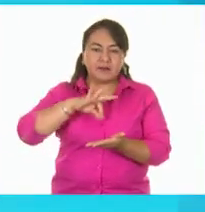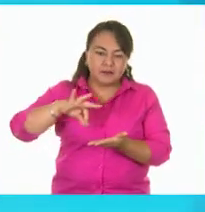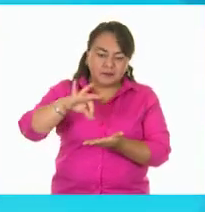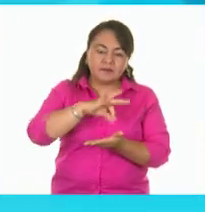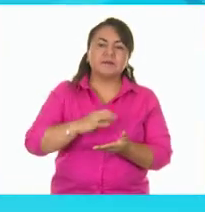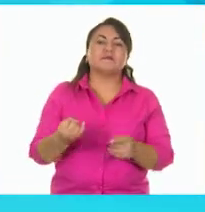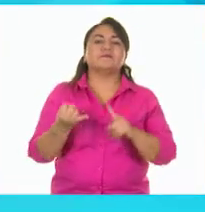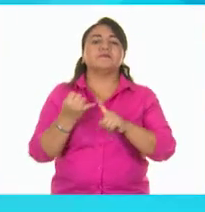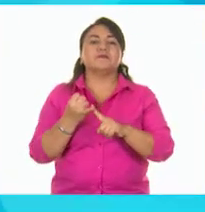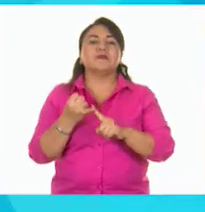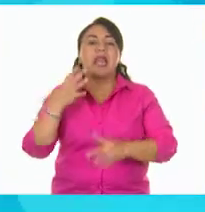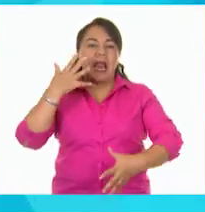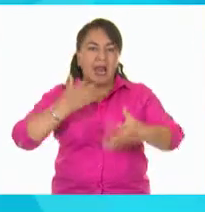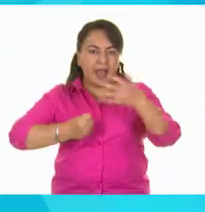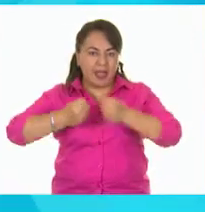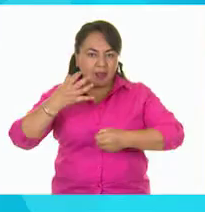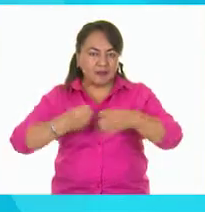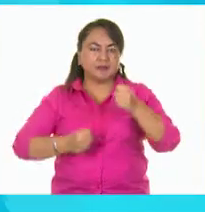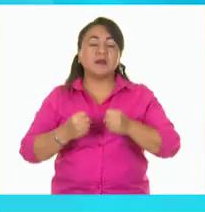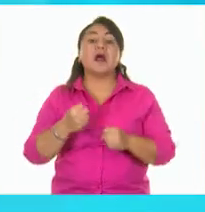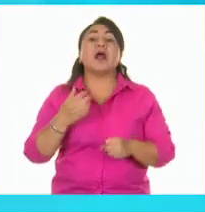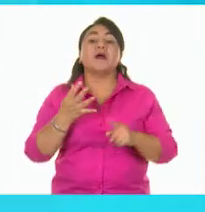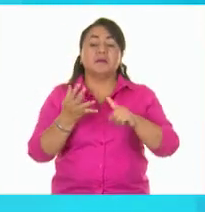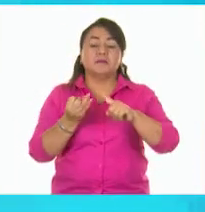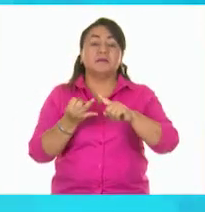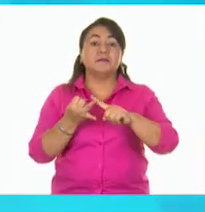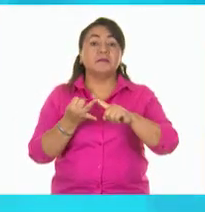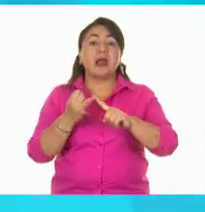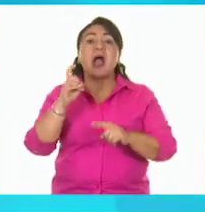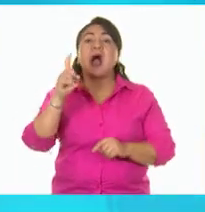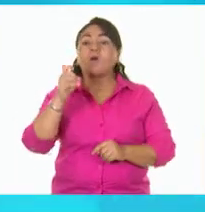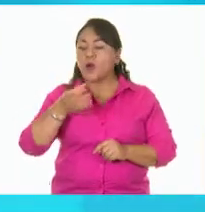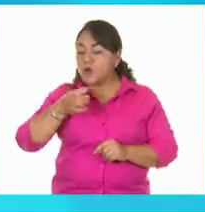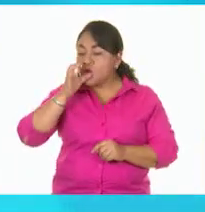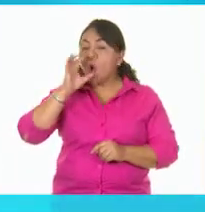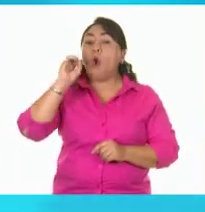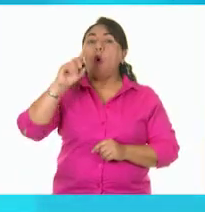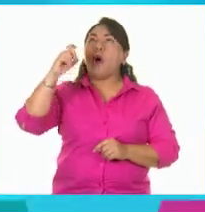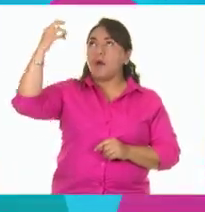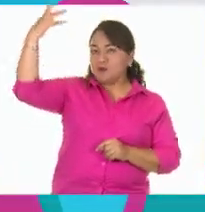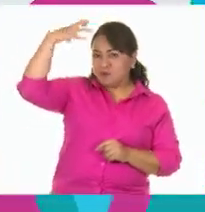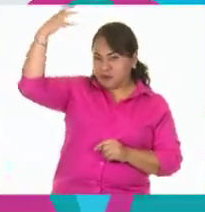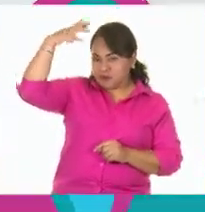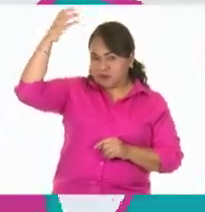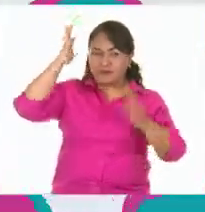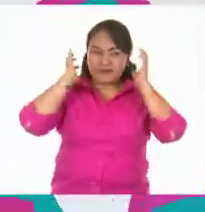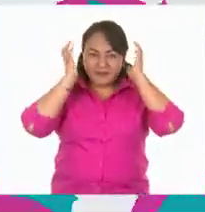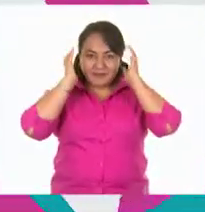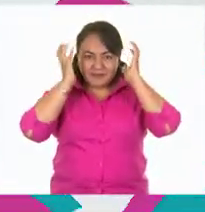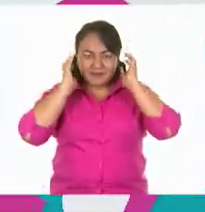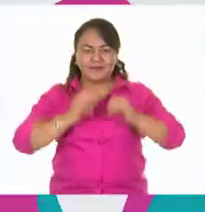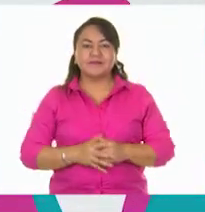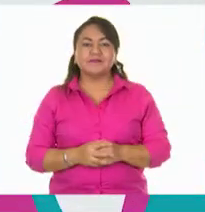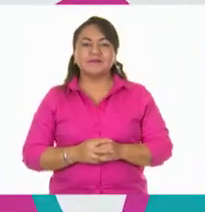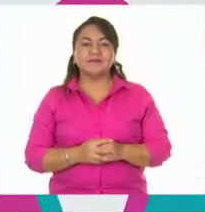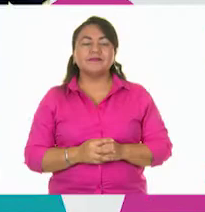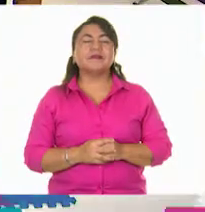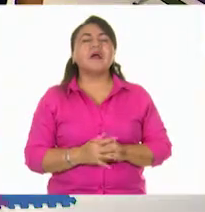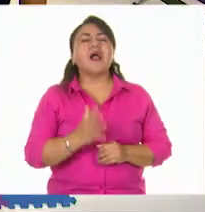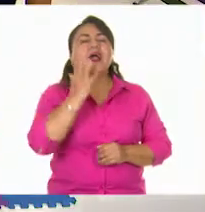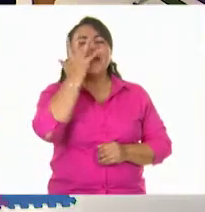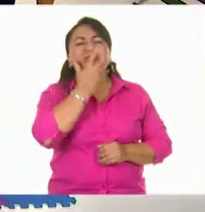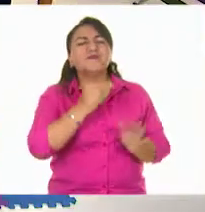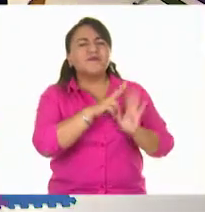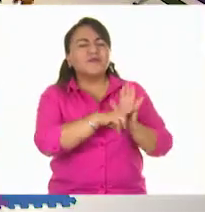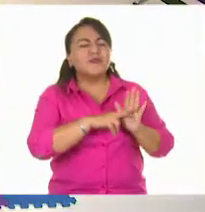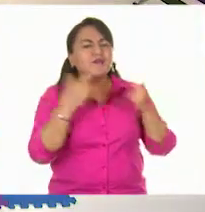la leche, e incluso el agua que bebemos y usas para bañarte. ¡Ay, qué bonito video